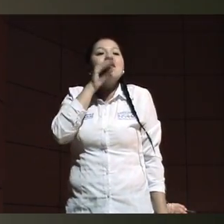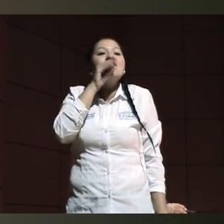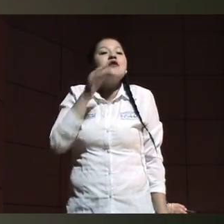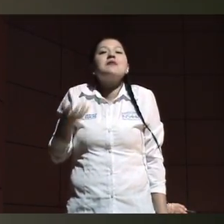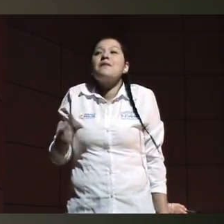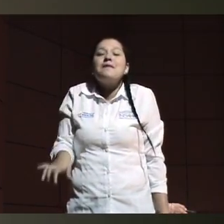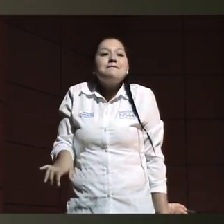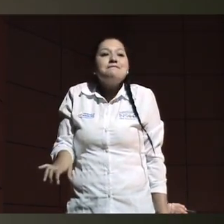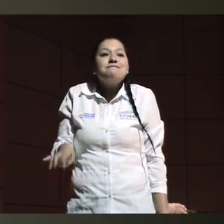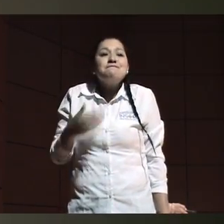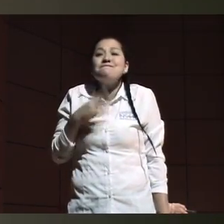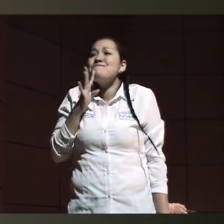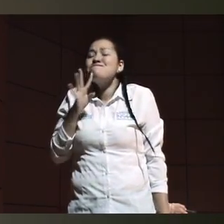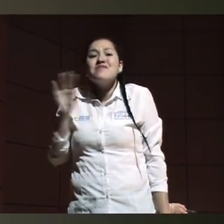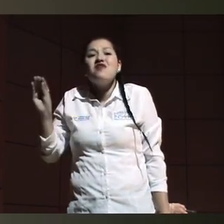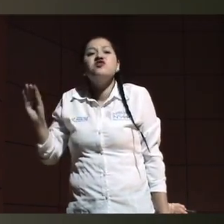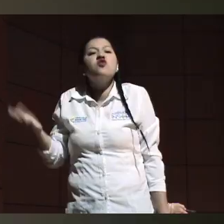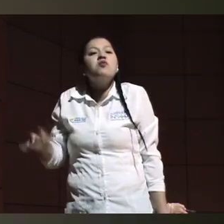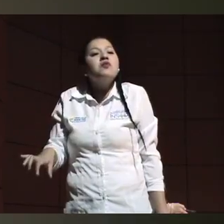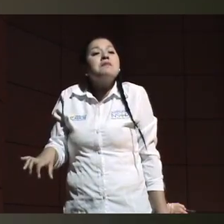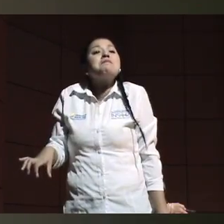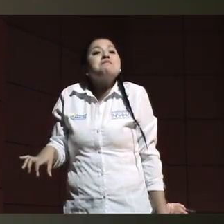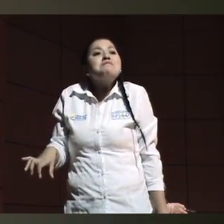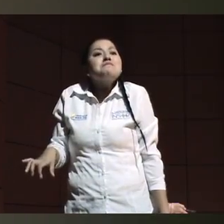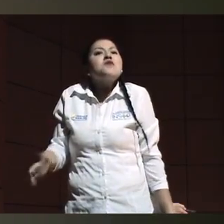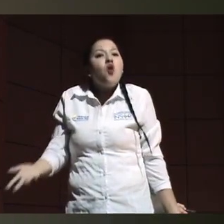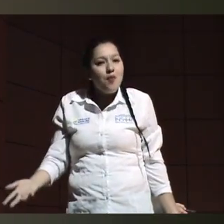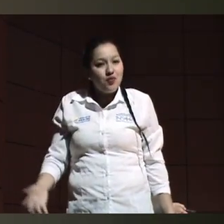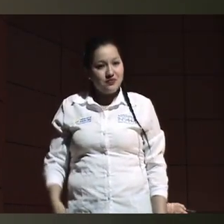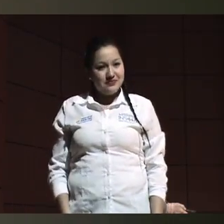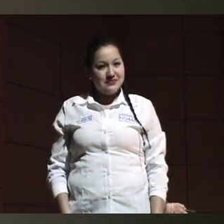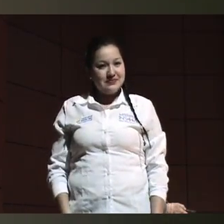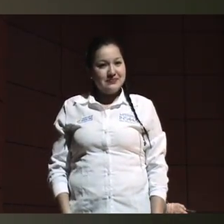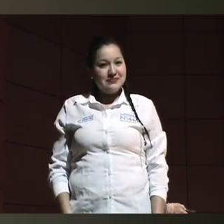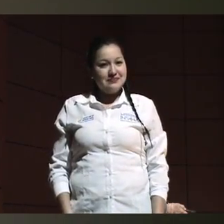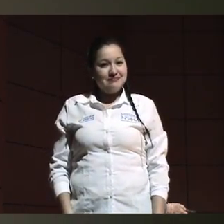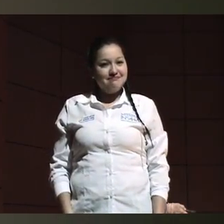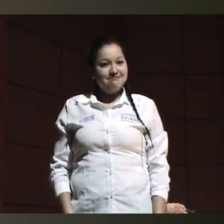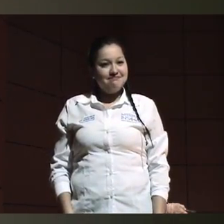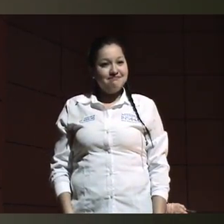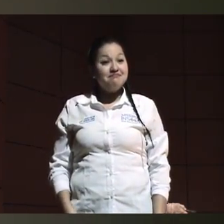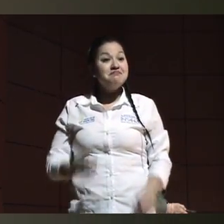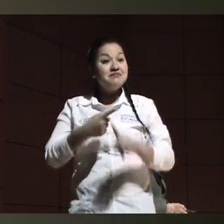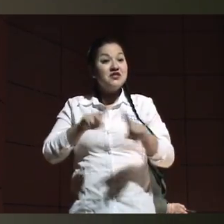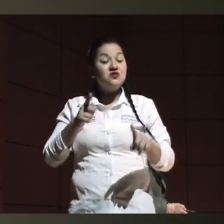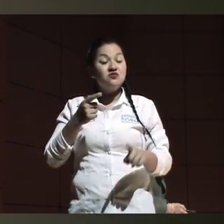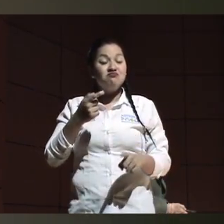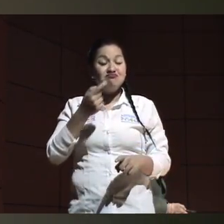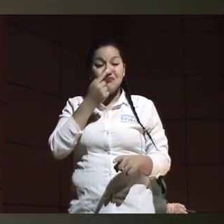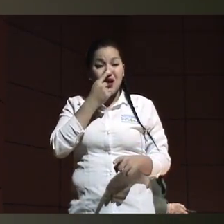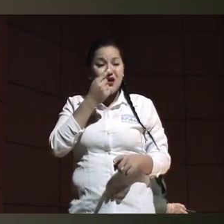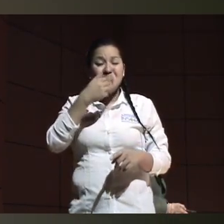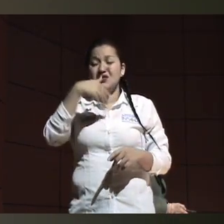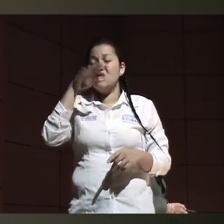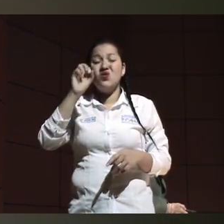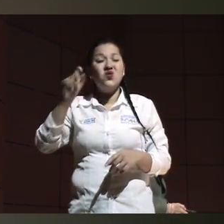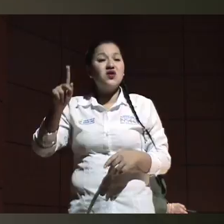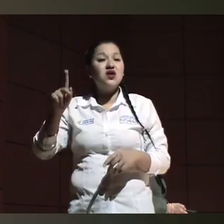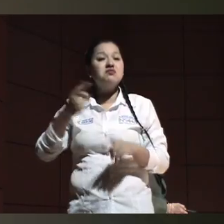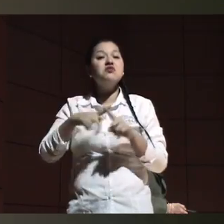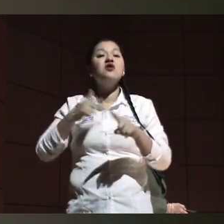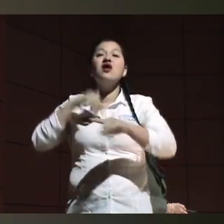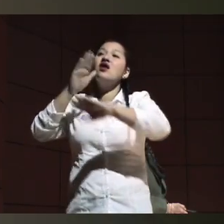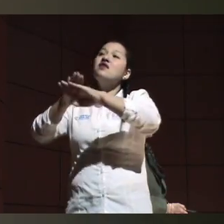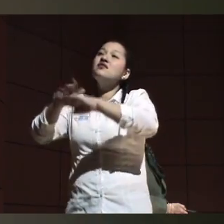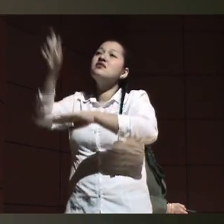me rasco la nariz, ¿cierto? Pero sí, independiente a que no me puedo rascar mi nariz, no puedo decirle a la